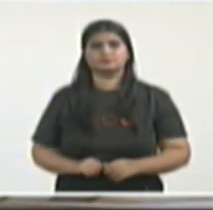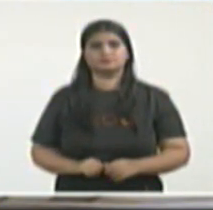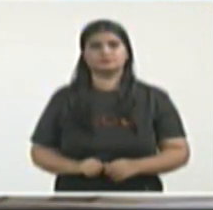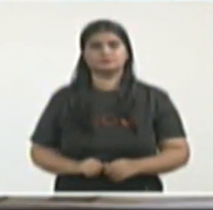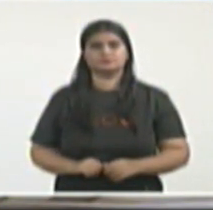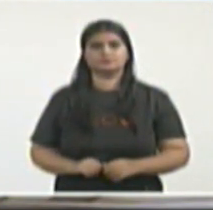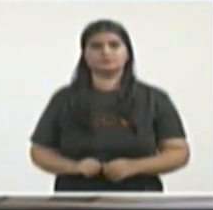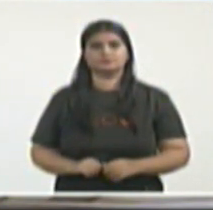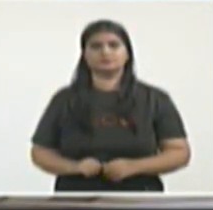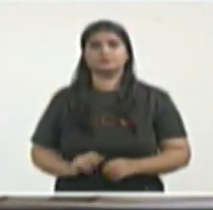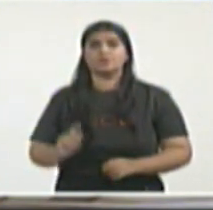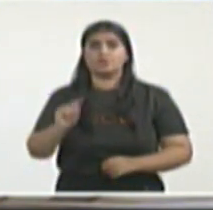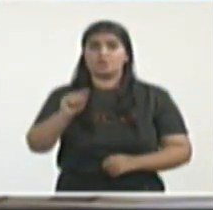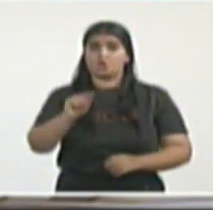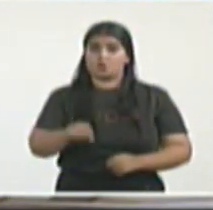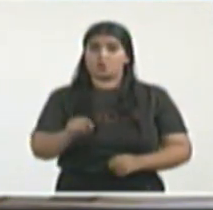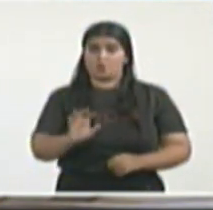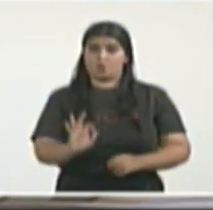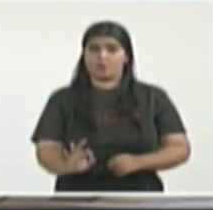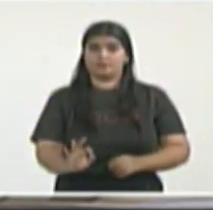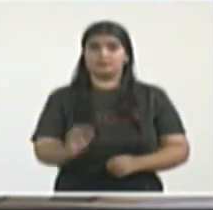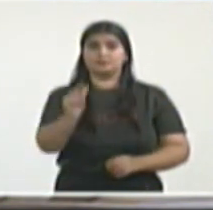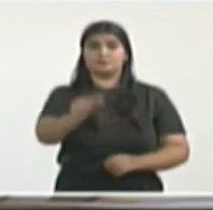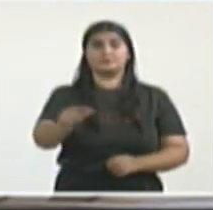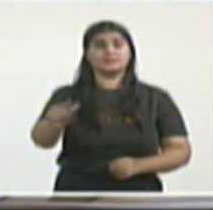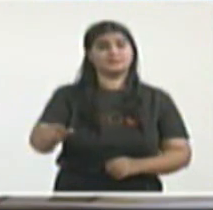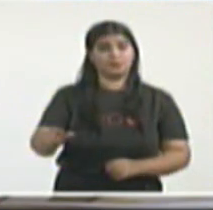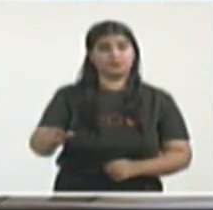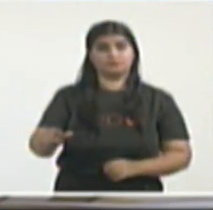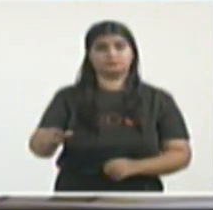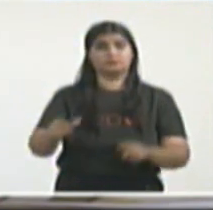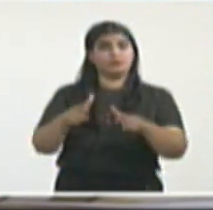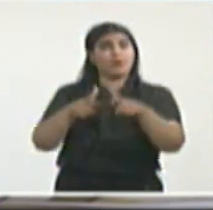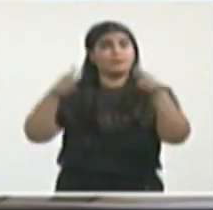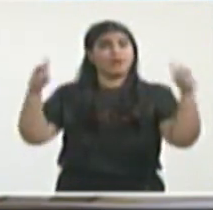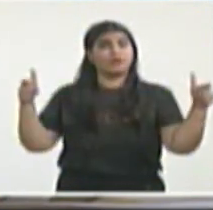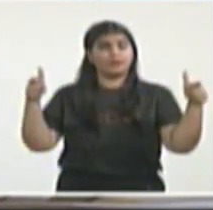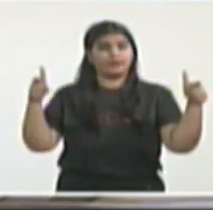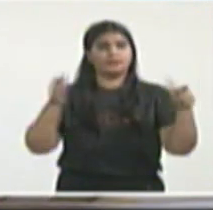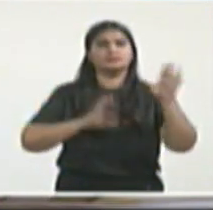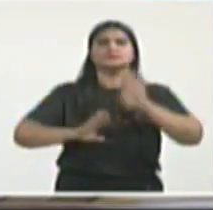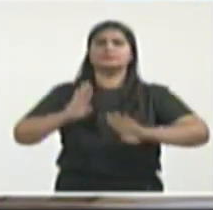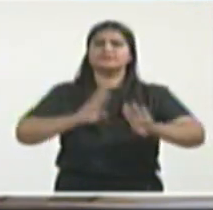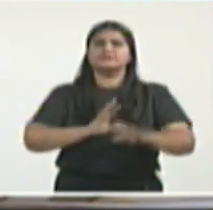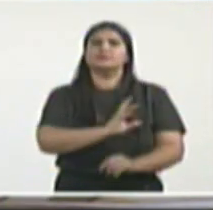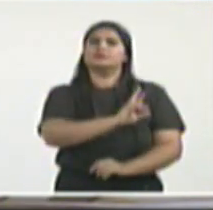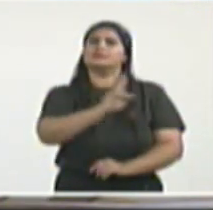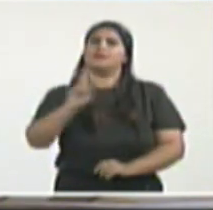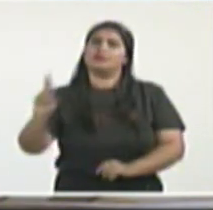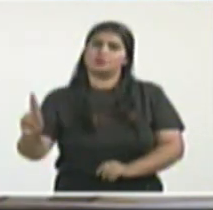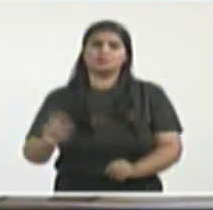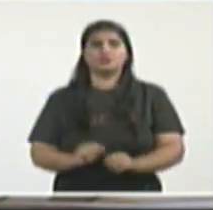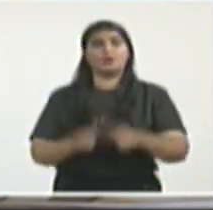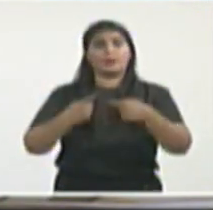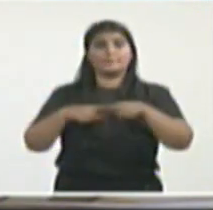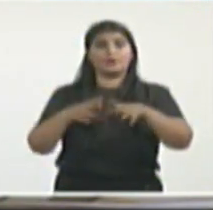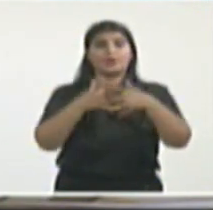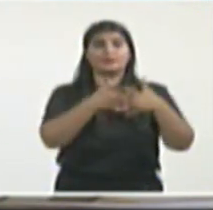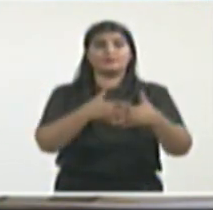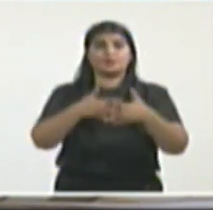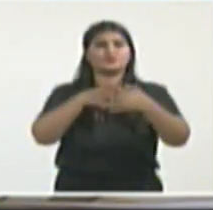voceros norteamericanos, en temas que tienen que ver tanto con la vida de la población como la remesa, los viajes,